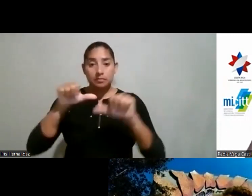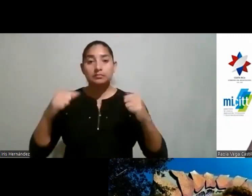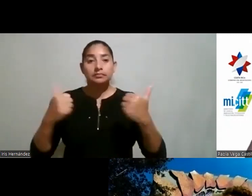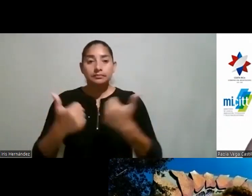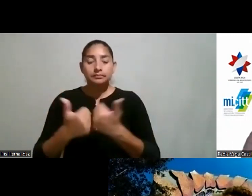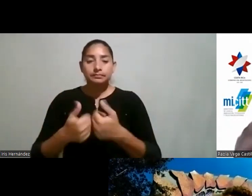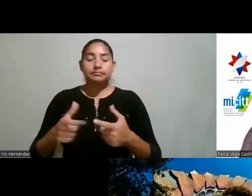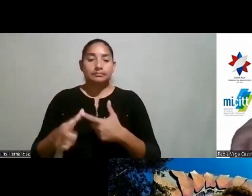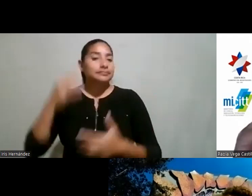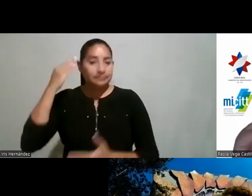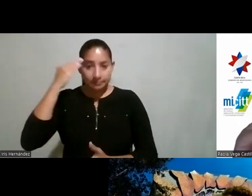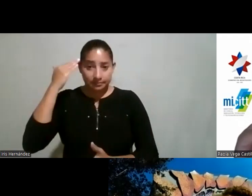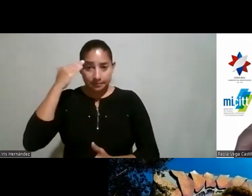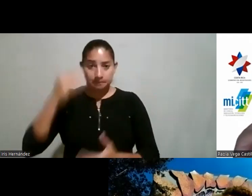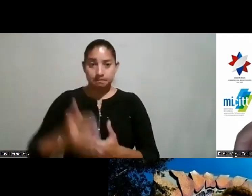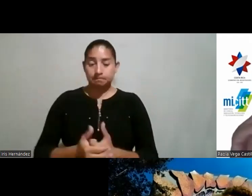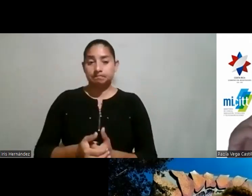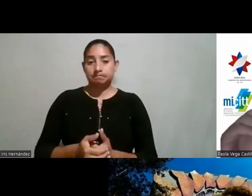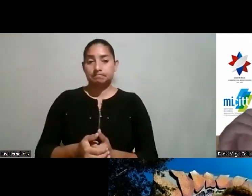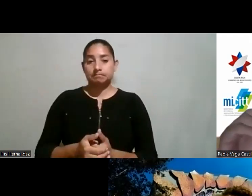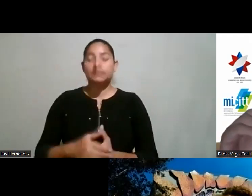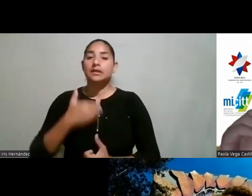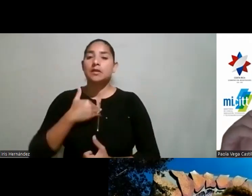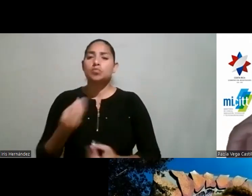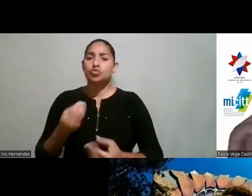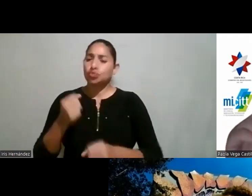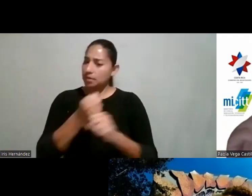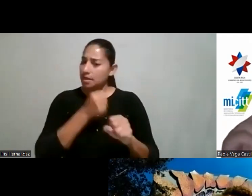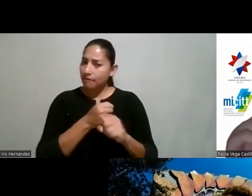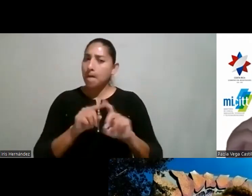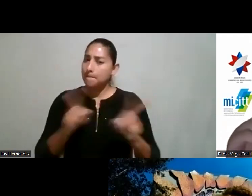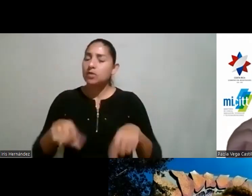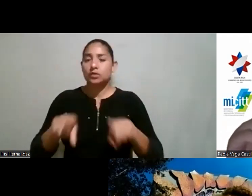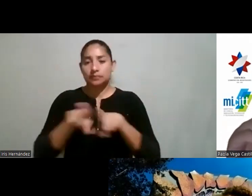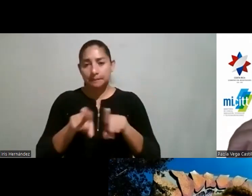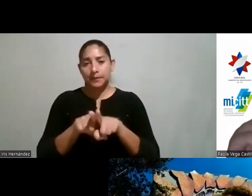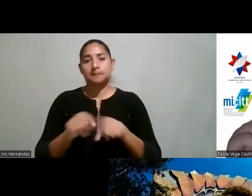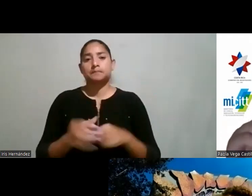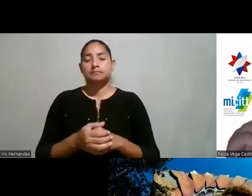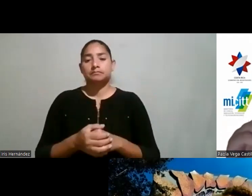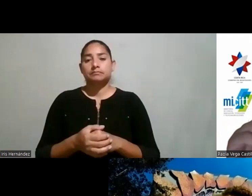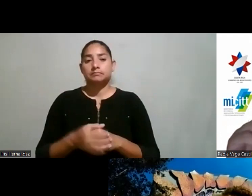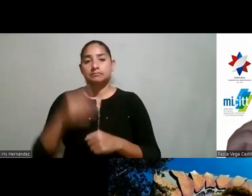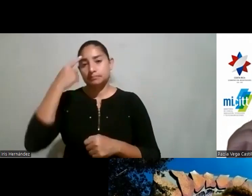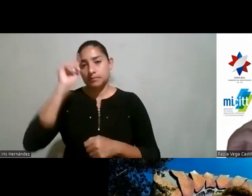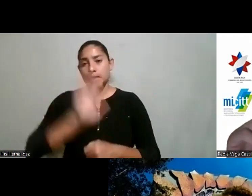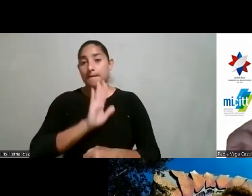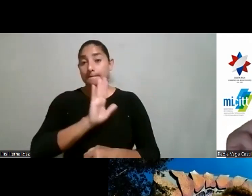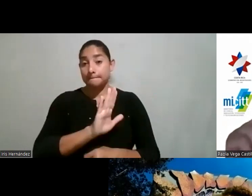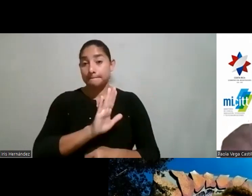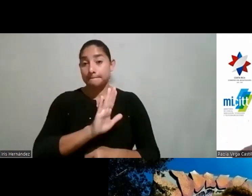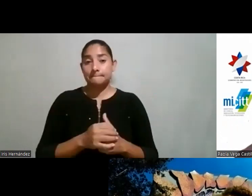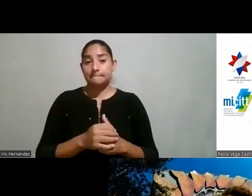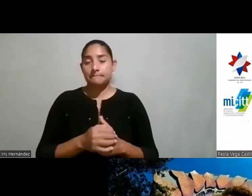y sabemos que sabemos que tienen muchísimo trabajo pero creo que también para mí creo que tenemos que ir